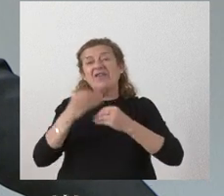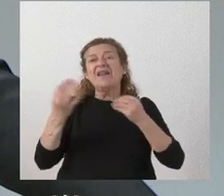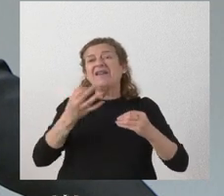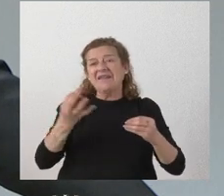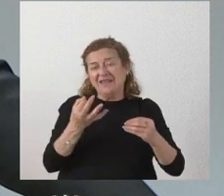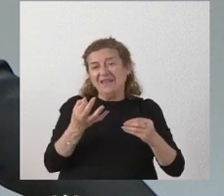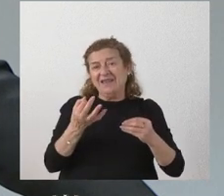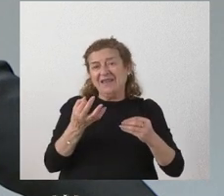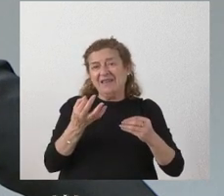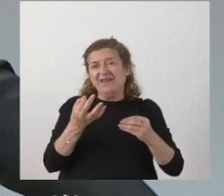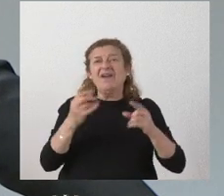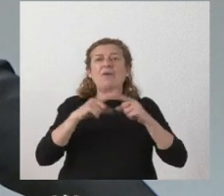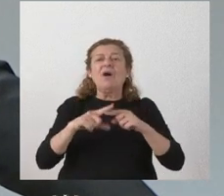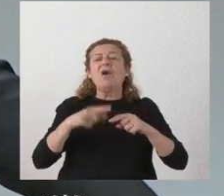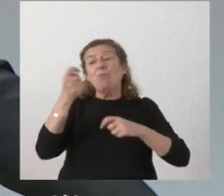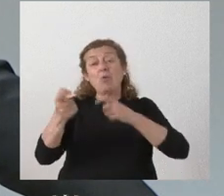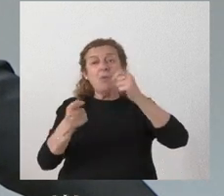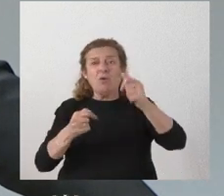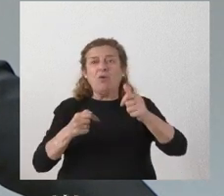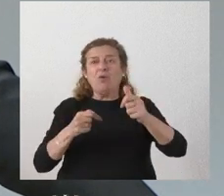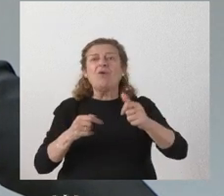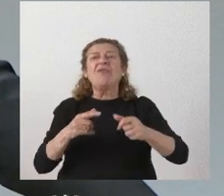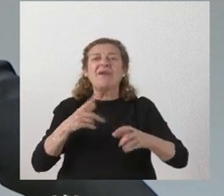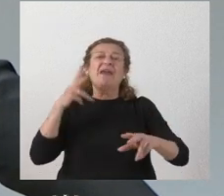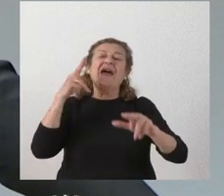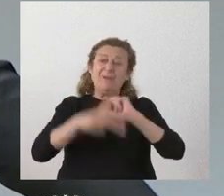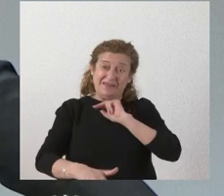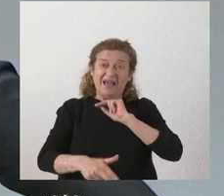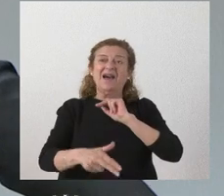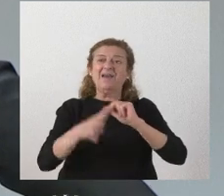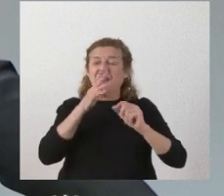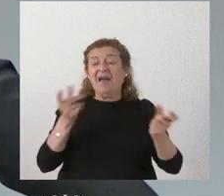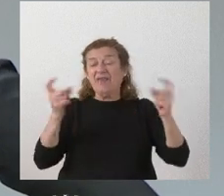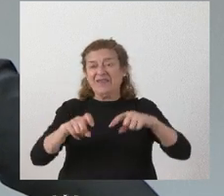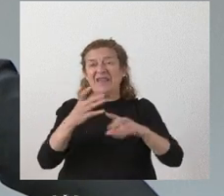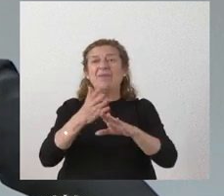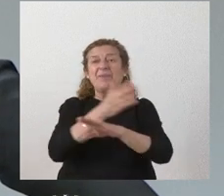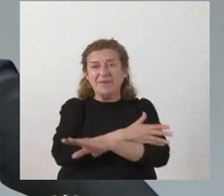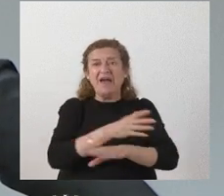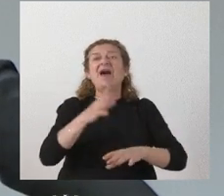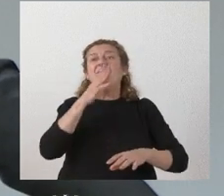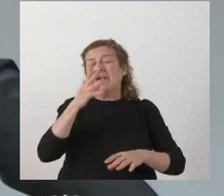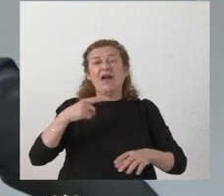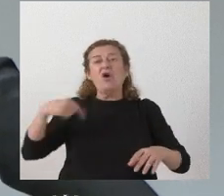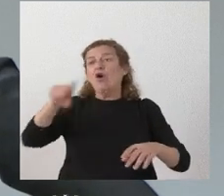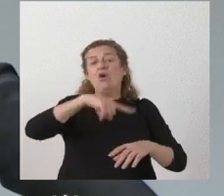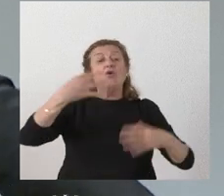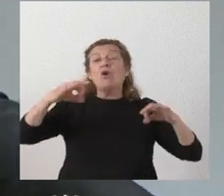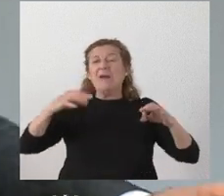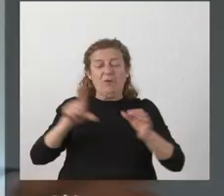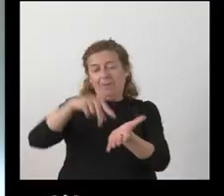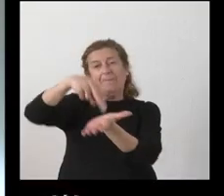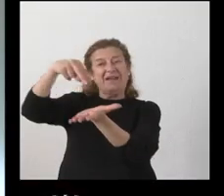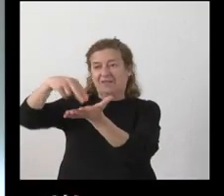sucesiva implantación de evitar precisamente la cita previa en aras a que la regla general sea la presencialidad